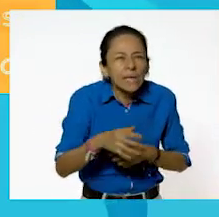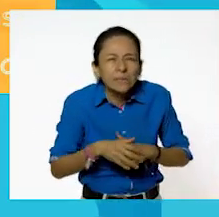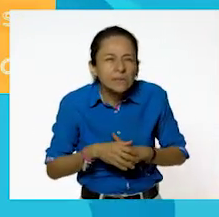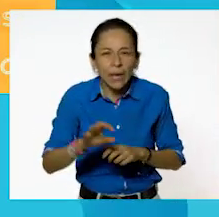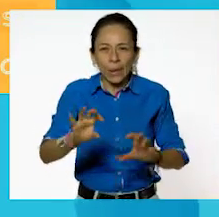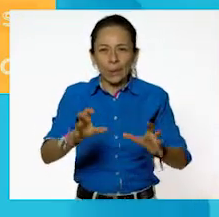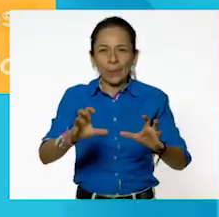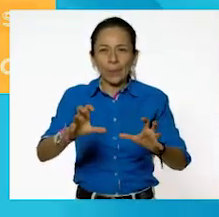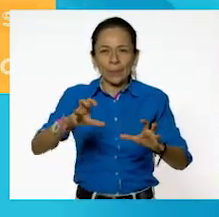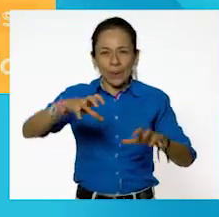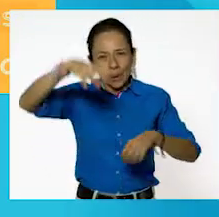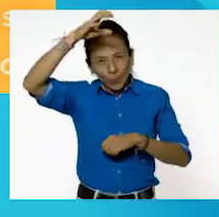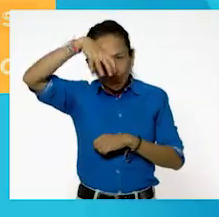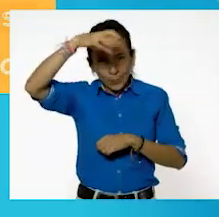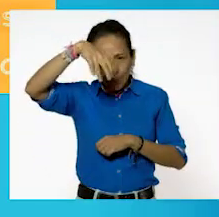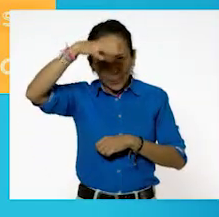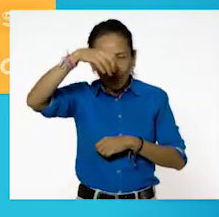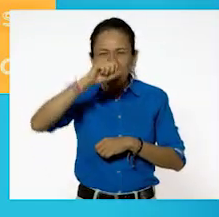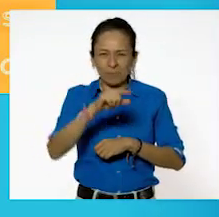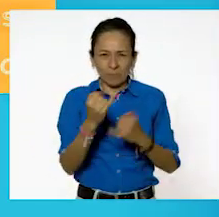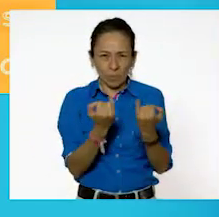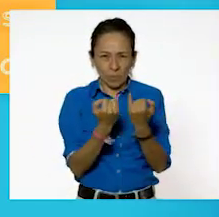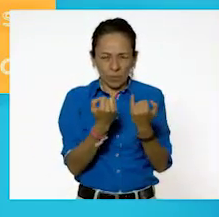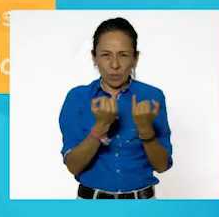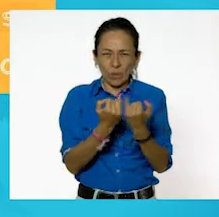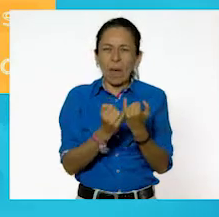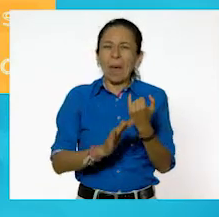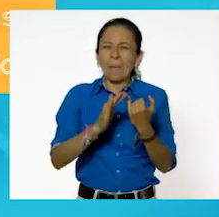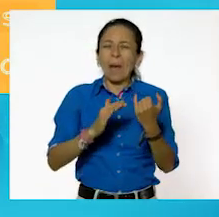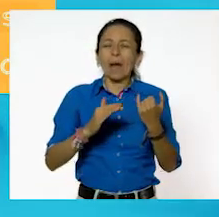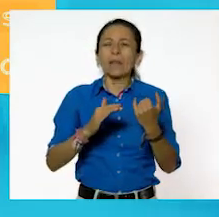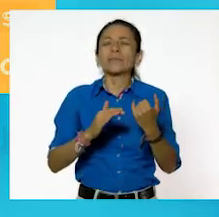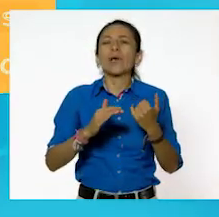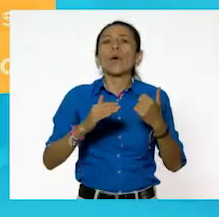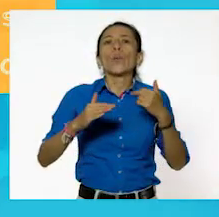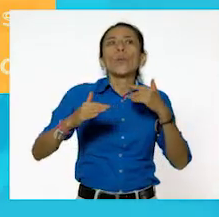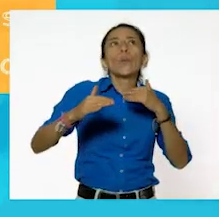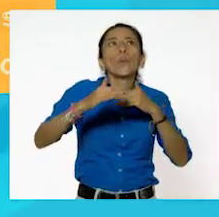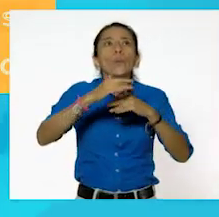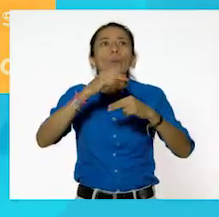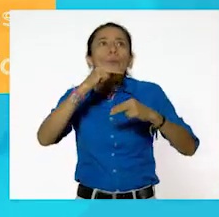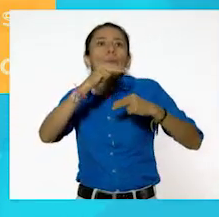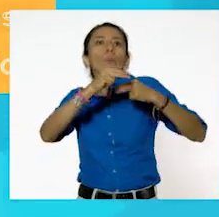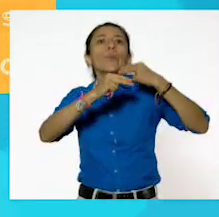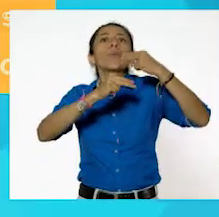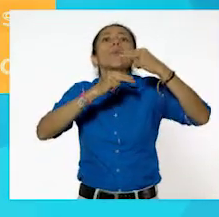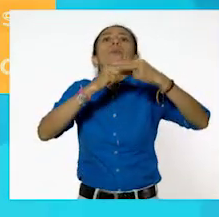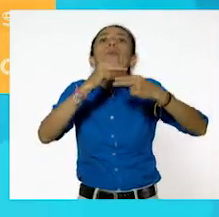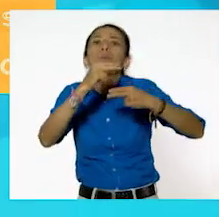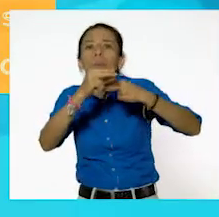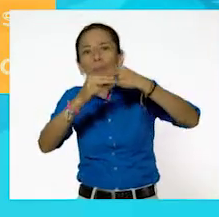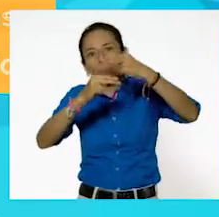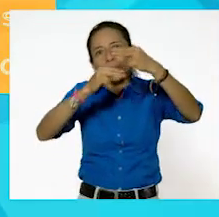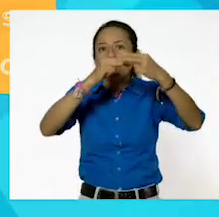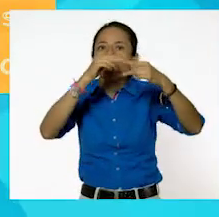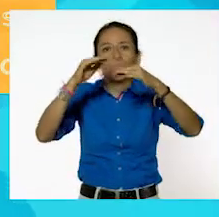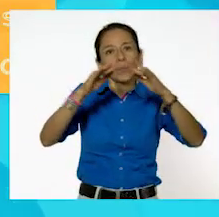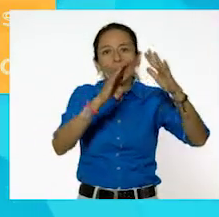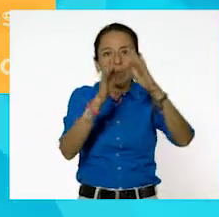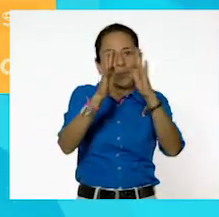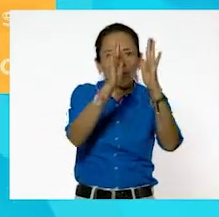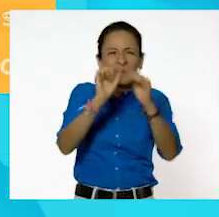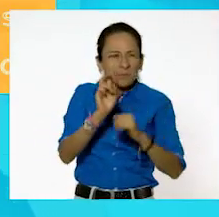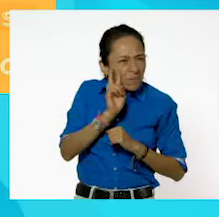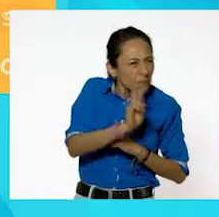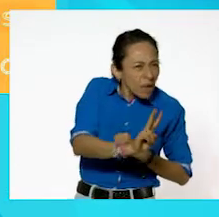algo de vapor de agua que está subiendo. Y también puedo ver una olla que tiene, al parecer,